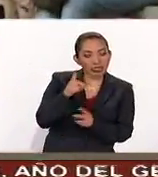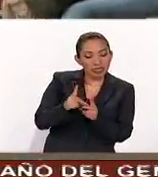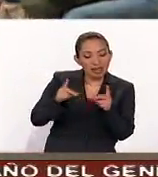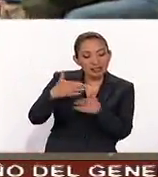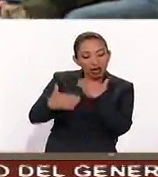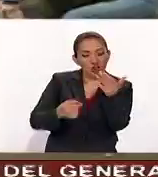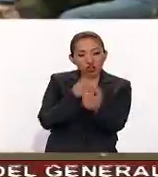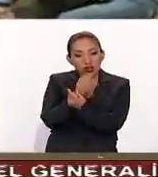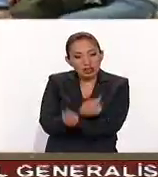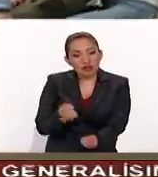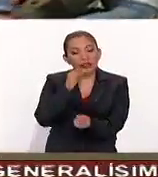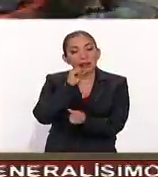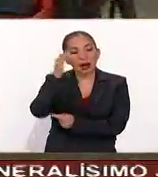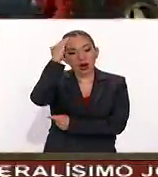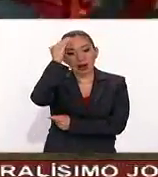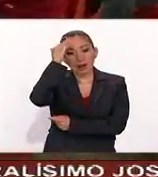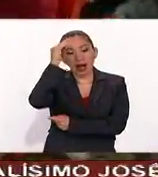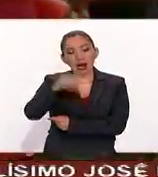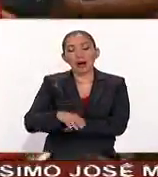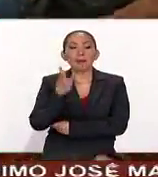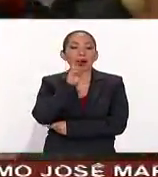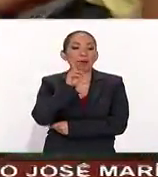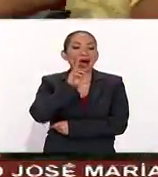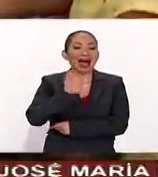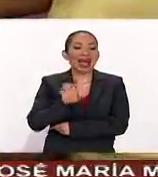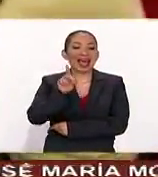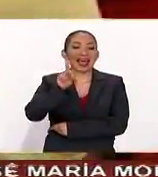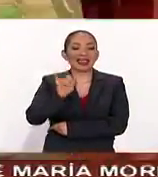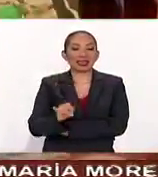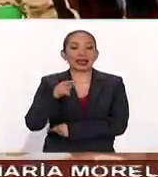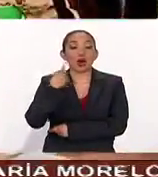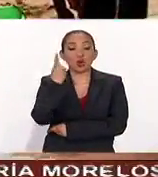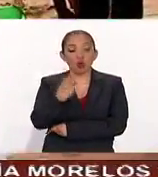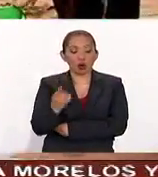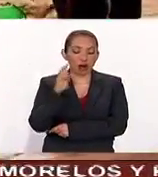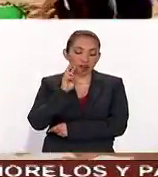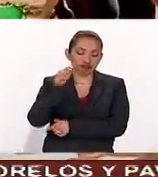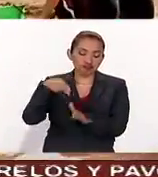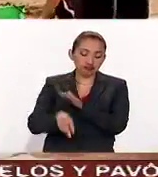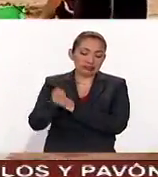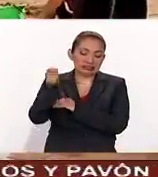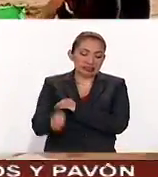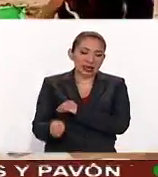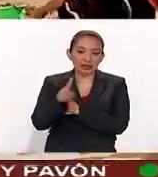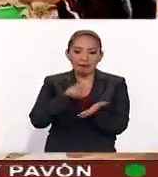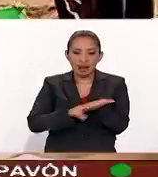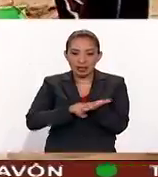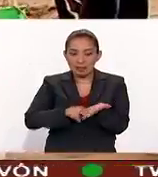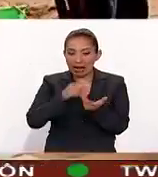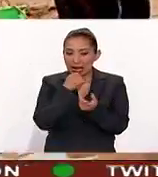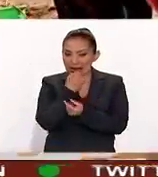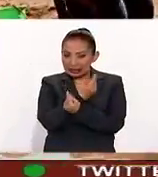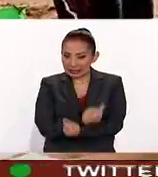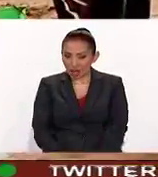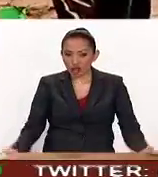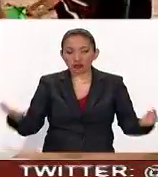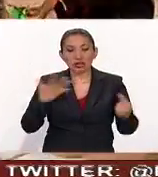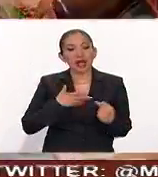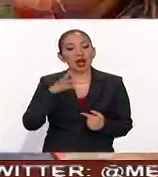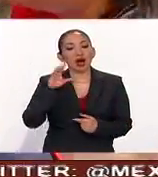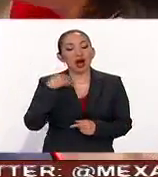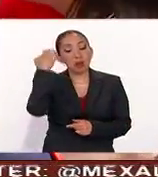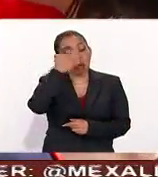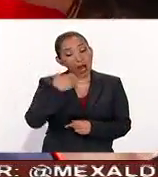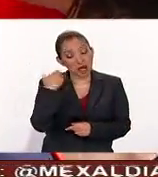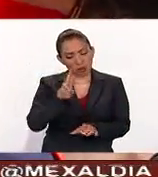desarrollo infantil, también conocida como prueba EDI, brinda una semaforización. Verde para aquellos niños que presentaron